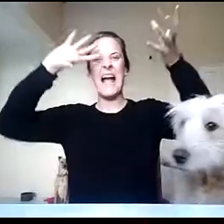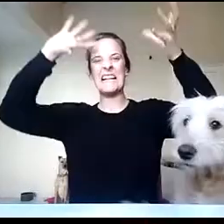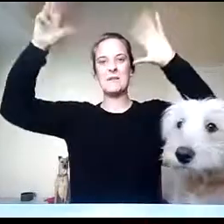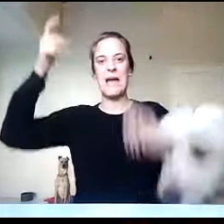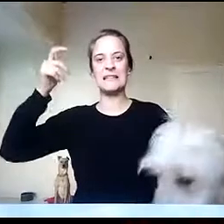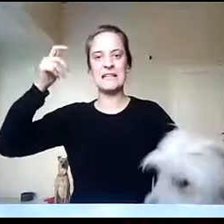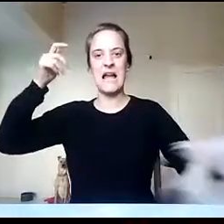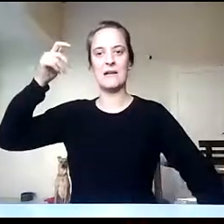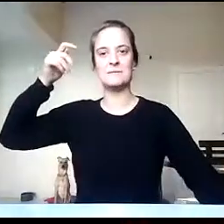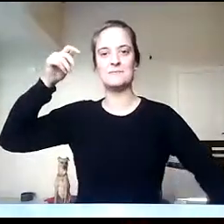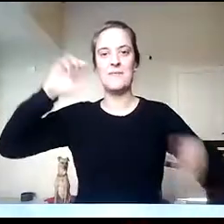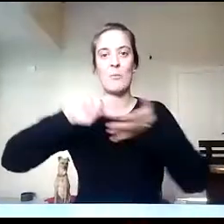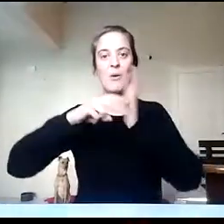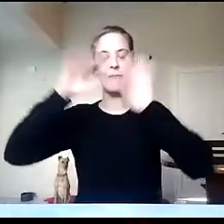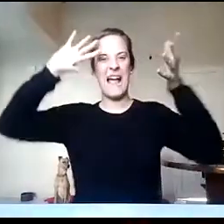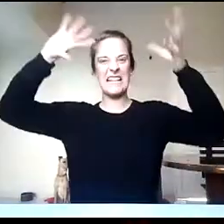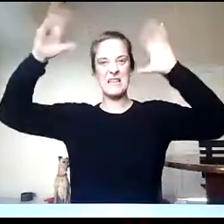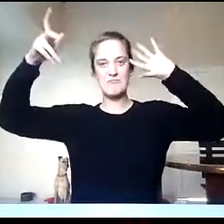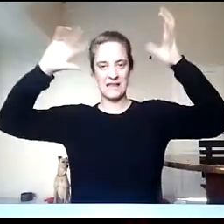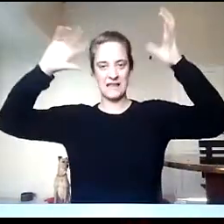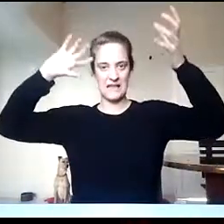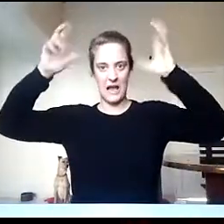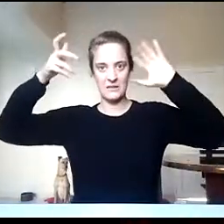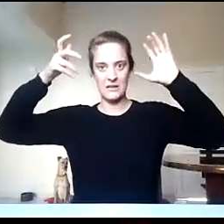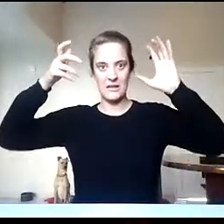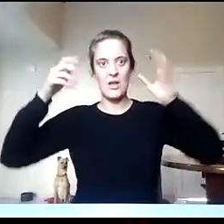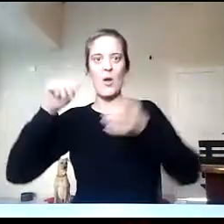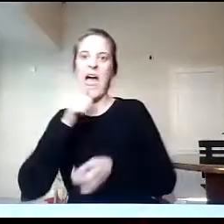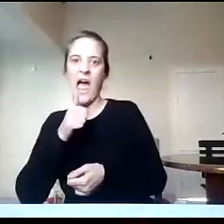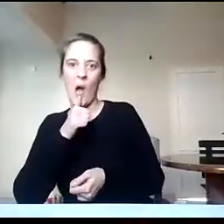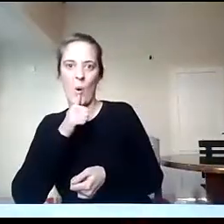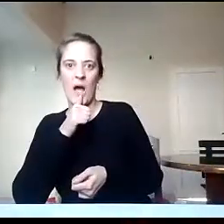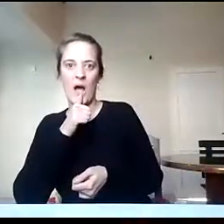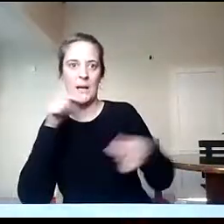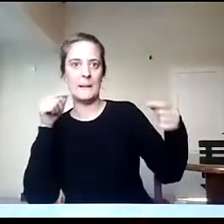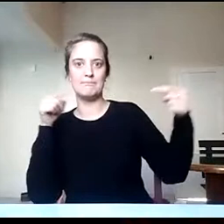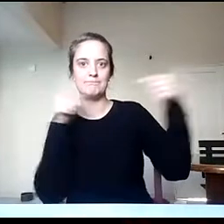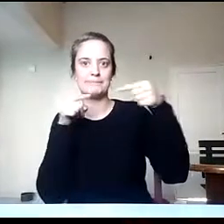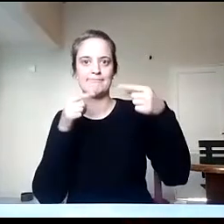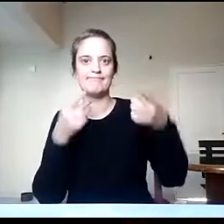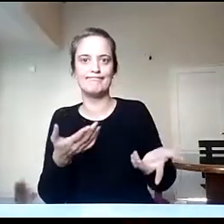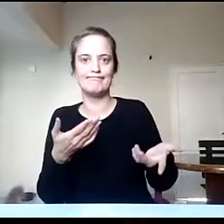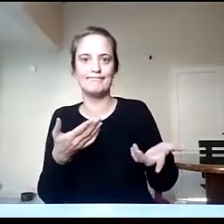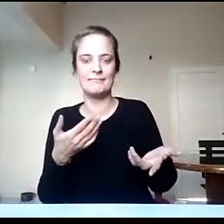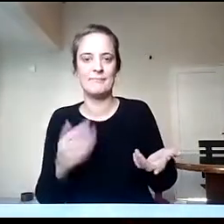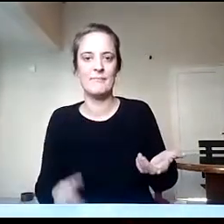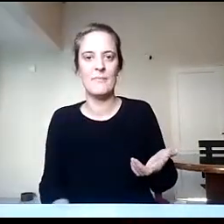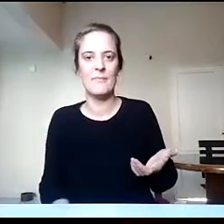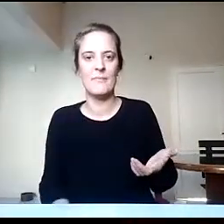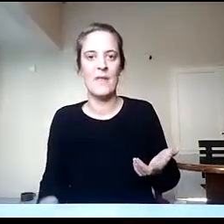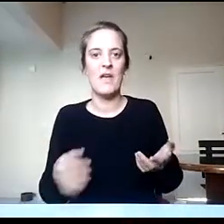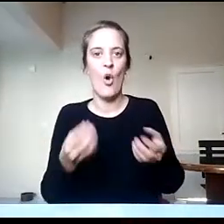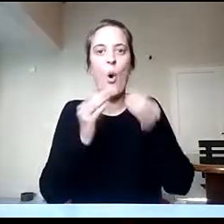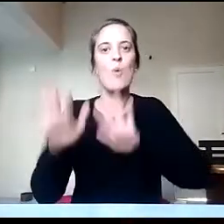sobre todo el recurso hídrico, que es un bien tan importante para